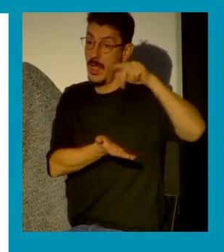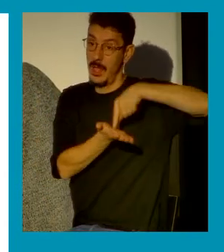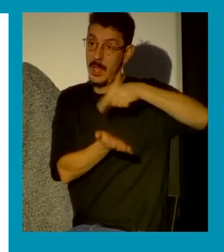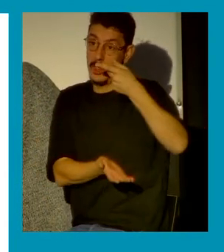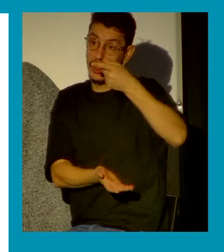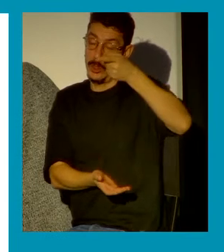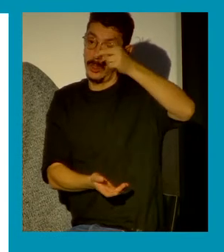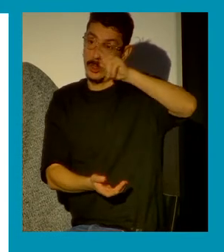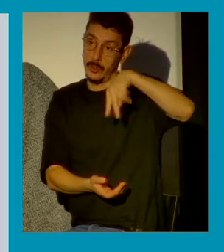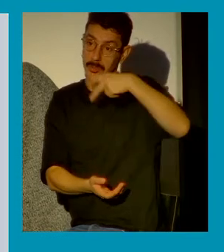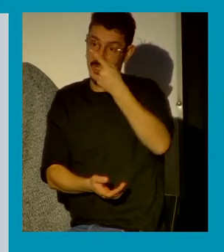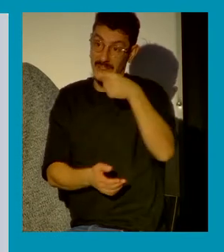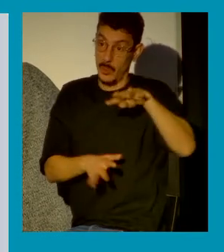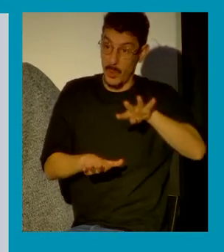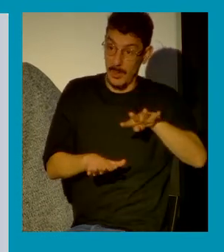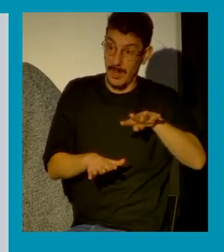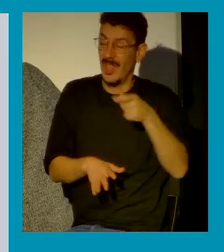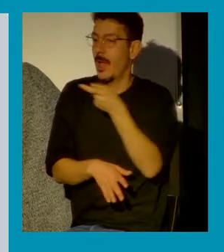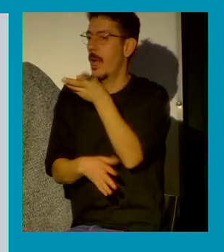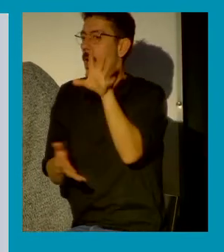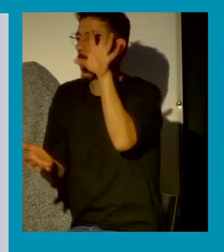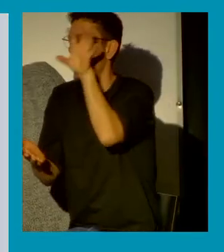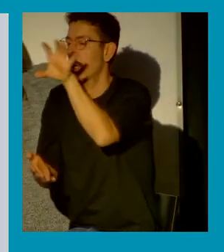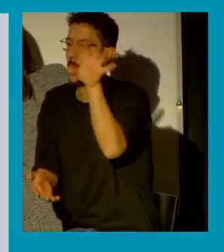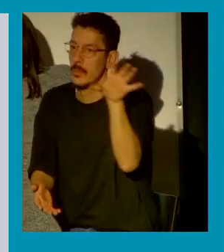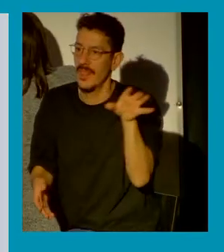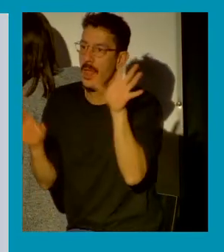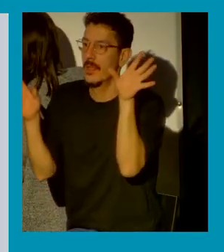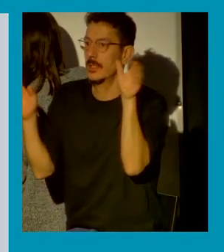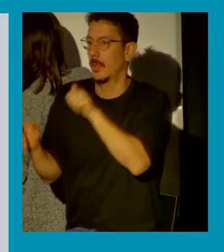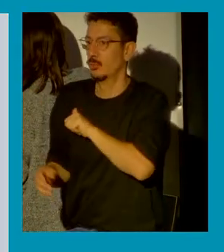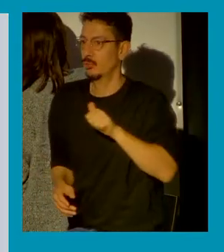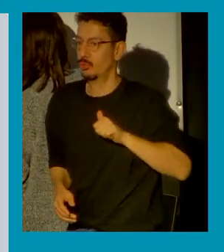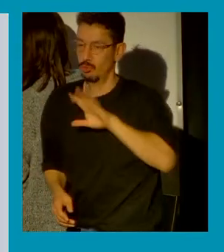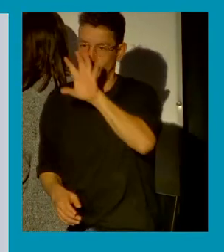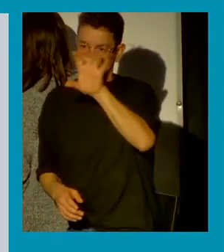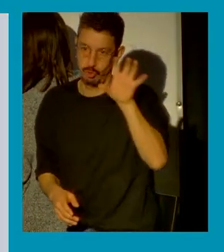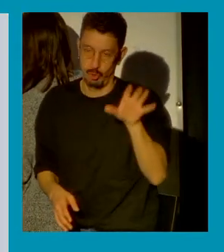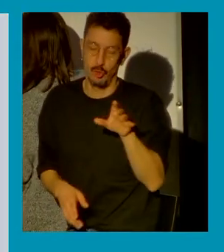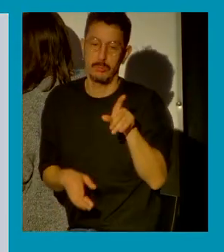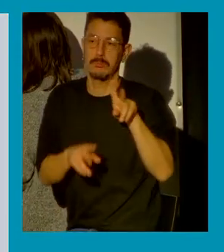y algunos de los resultados que me parece